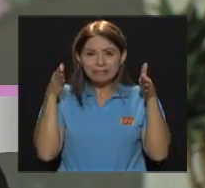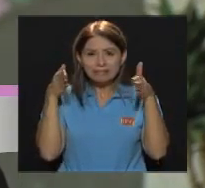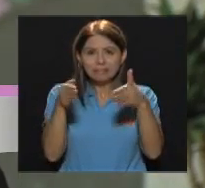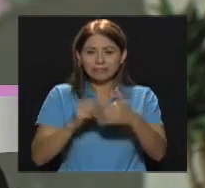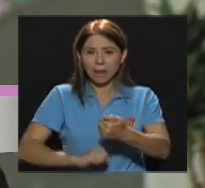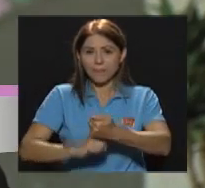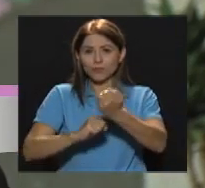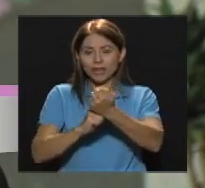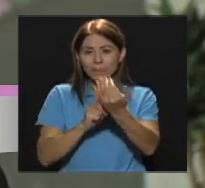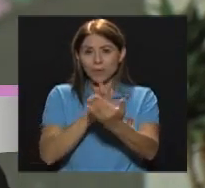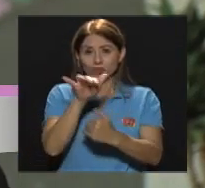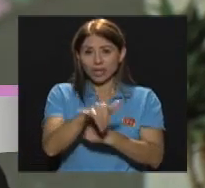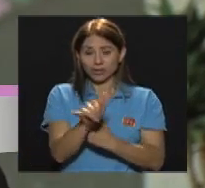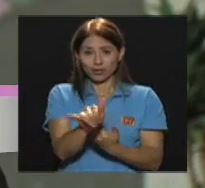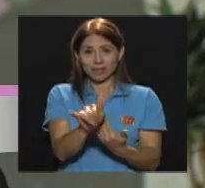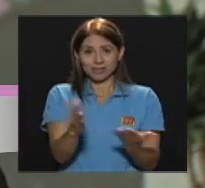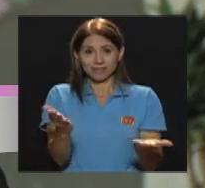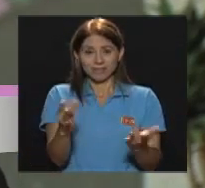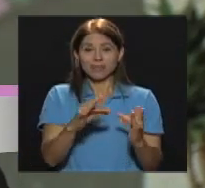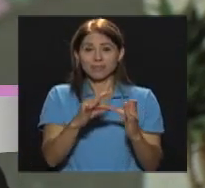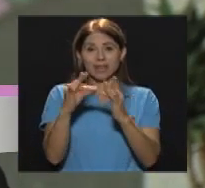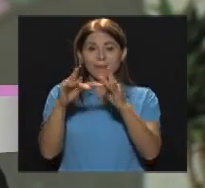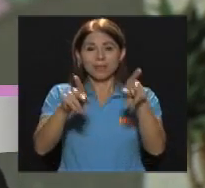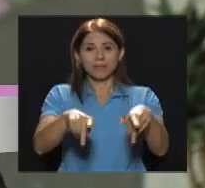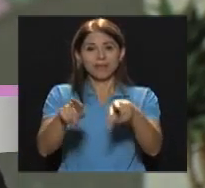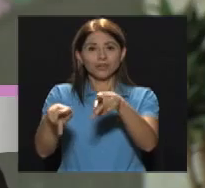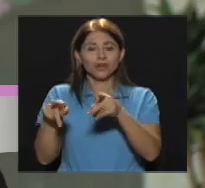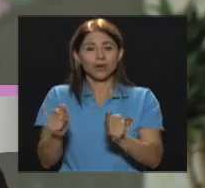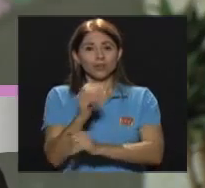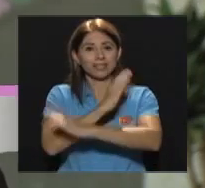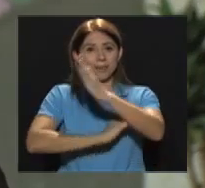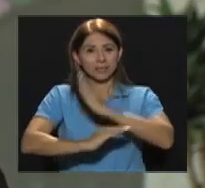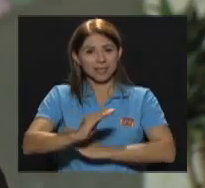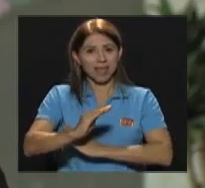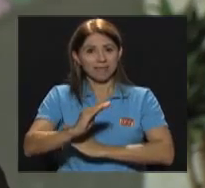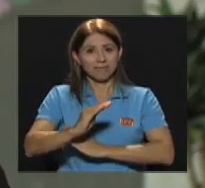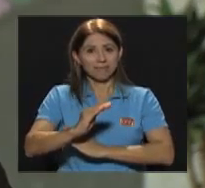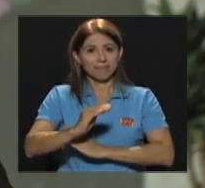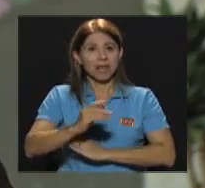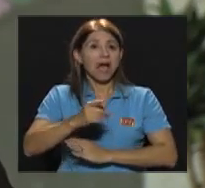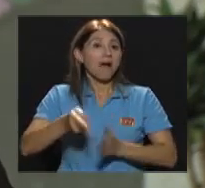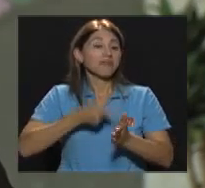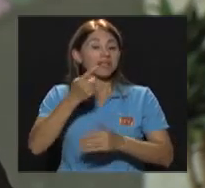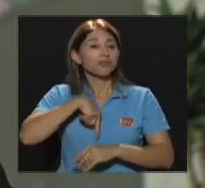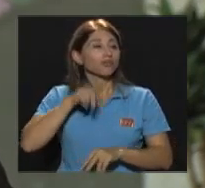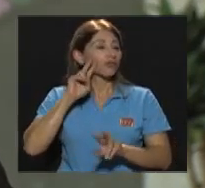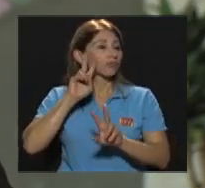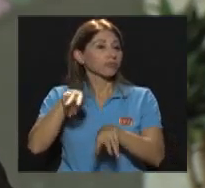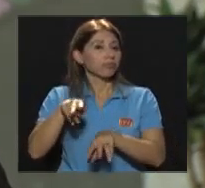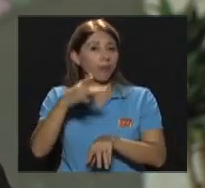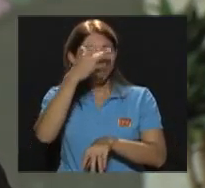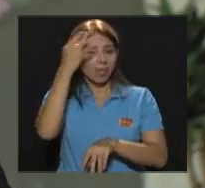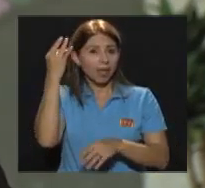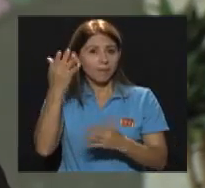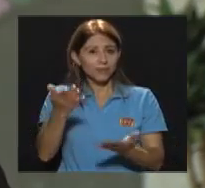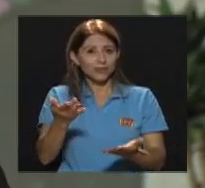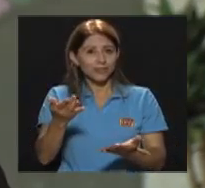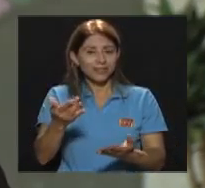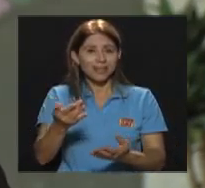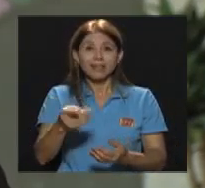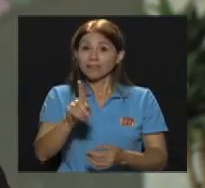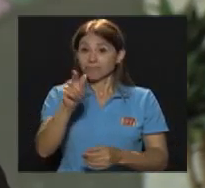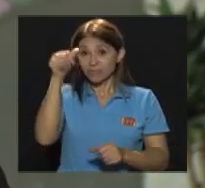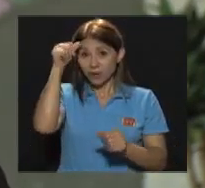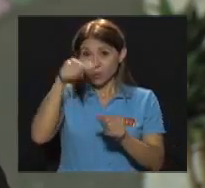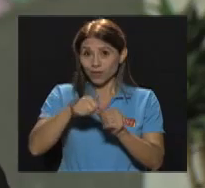toda La población Con discapacidad Que tanto Tendemos a olvidar Y recordar Sus derechos ¿Verdad? Promover sus